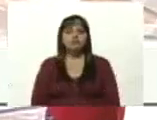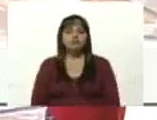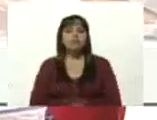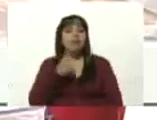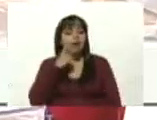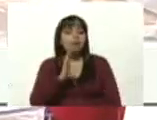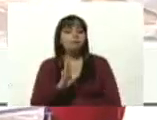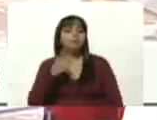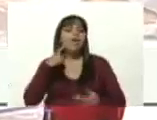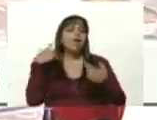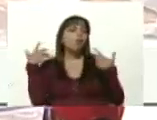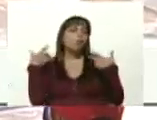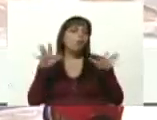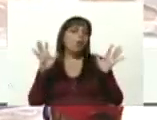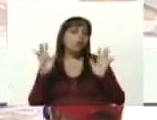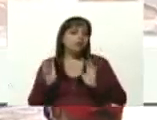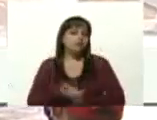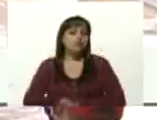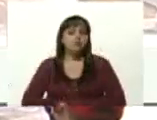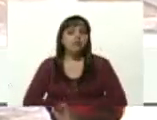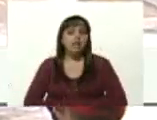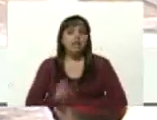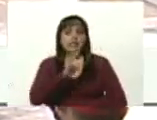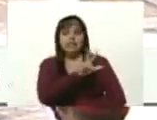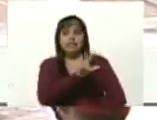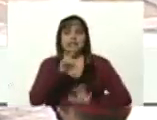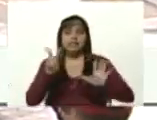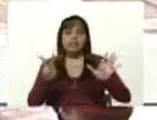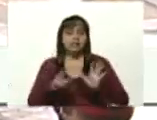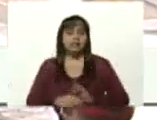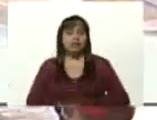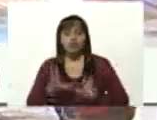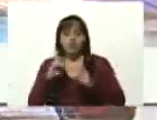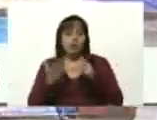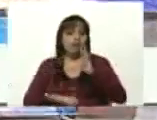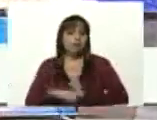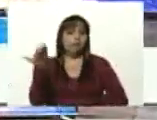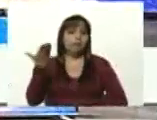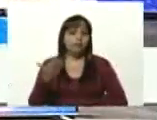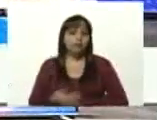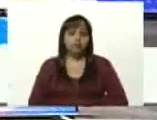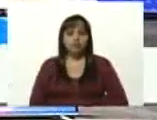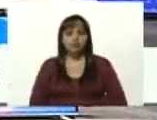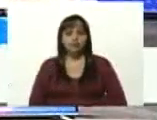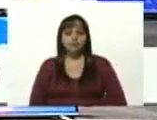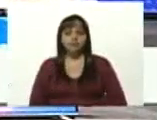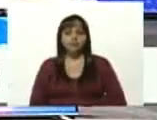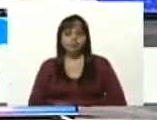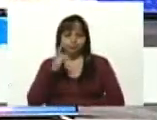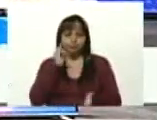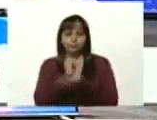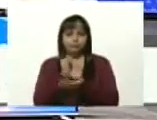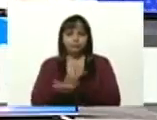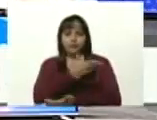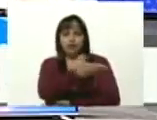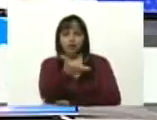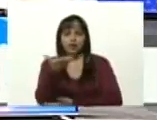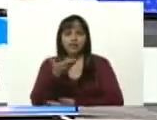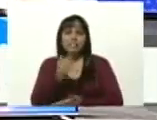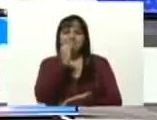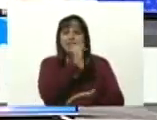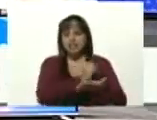una guara 37 récord récord fíjense ustedes se